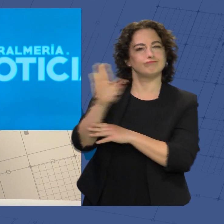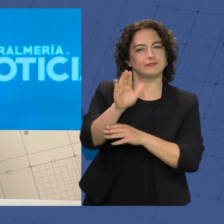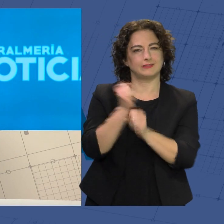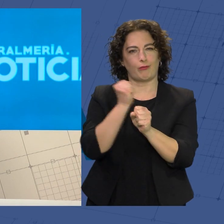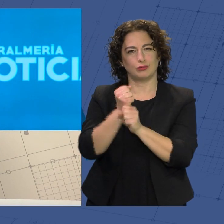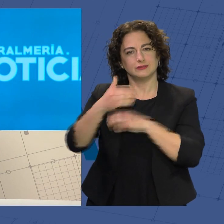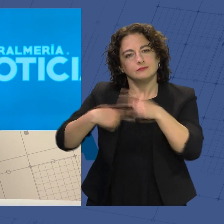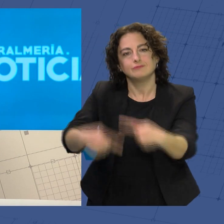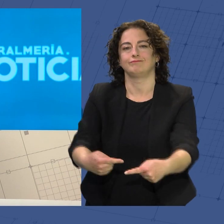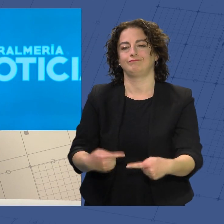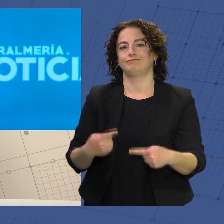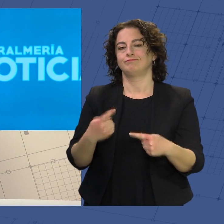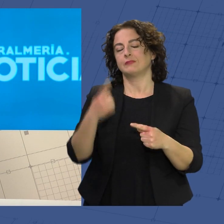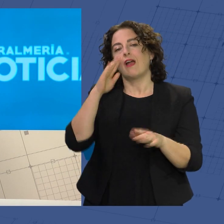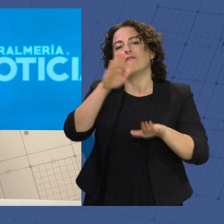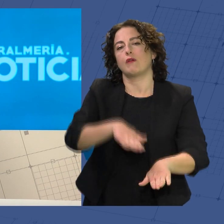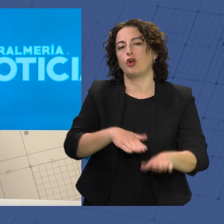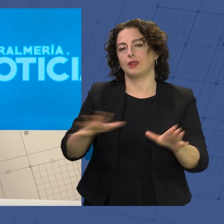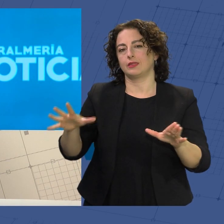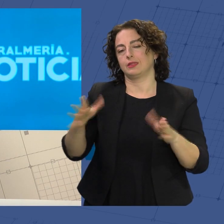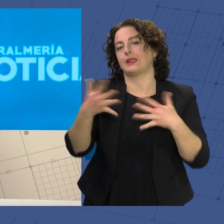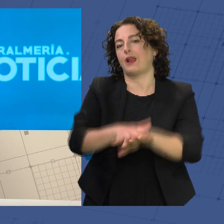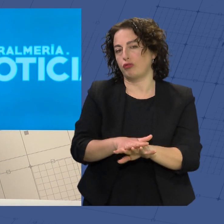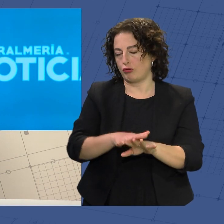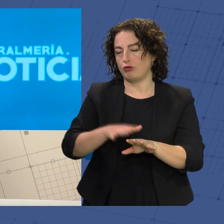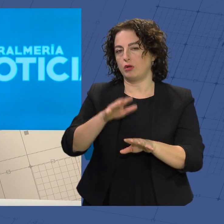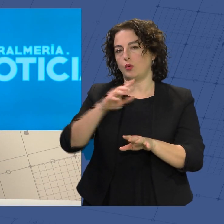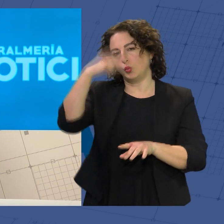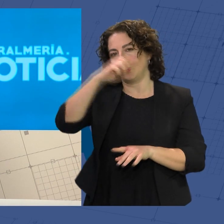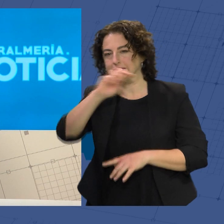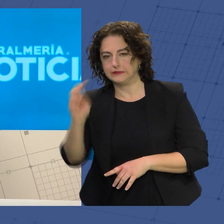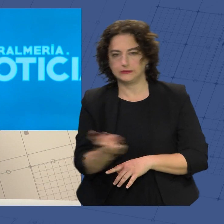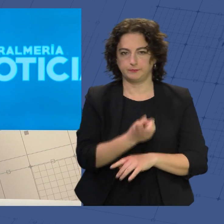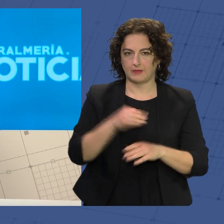en pos de la integración y la multiculturalidad en nuestra sociedad.